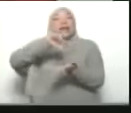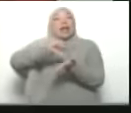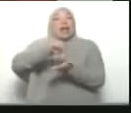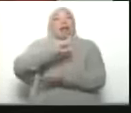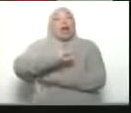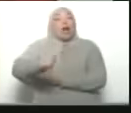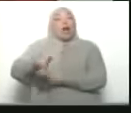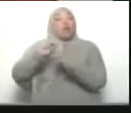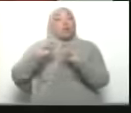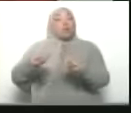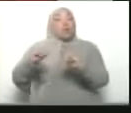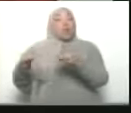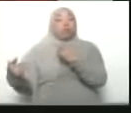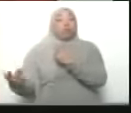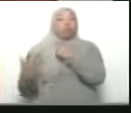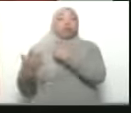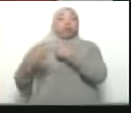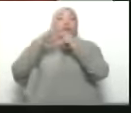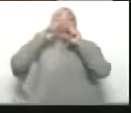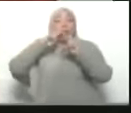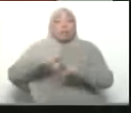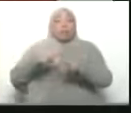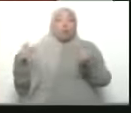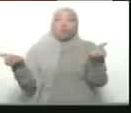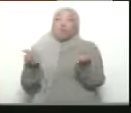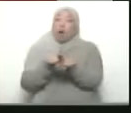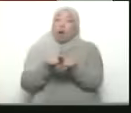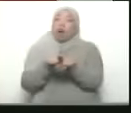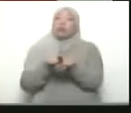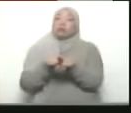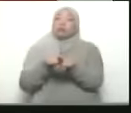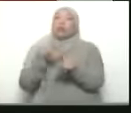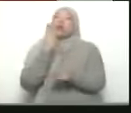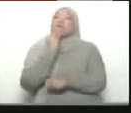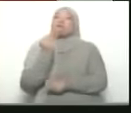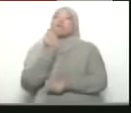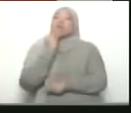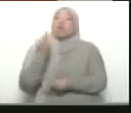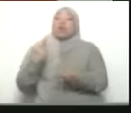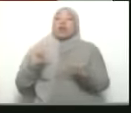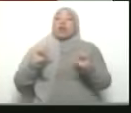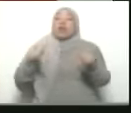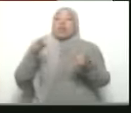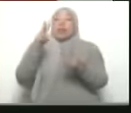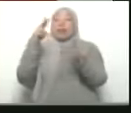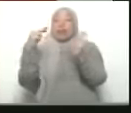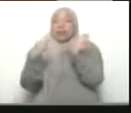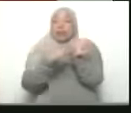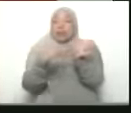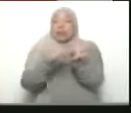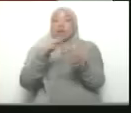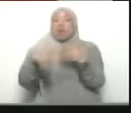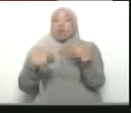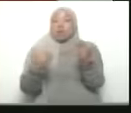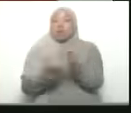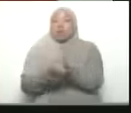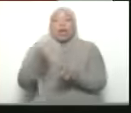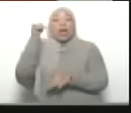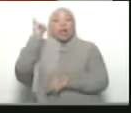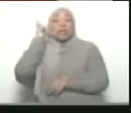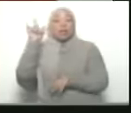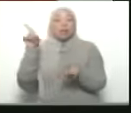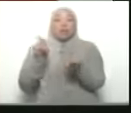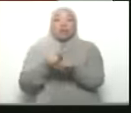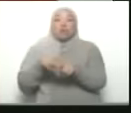que en caso de ser atacado responderá con ataques hacia Israel desde Líbano, Yemen e Irak y enviará